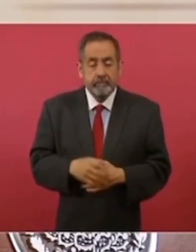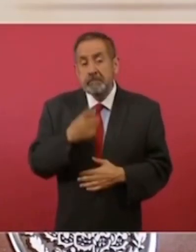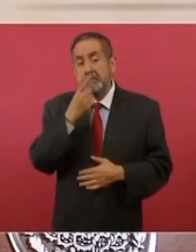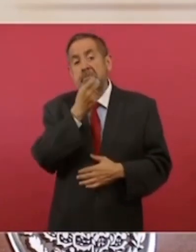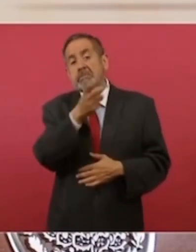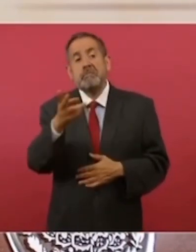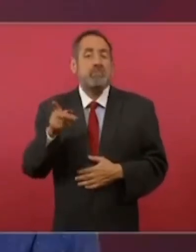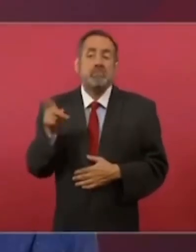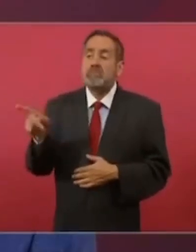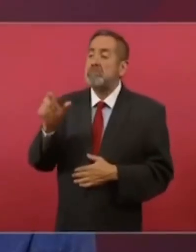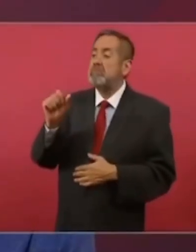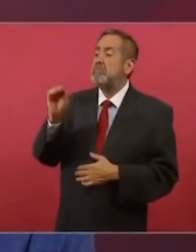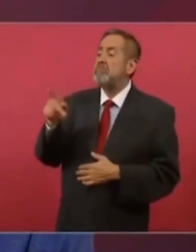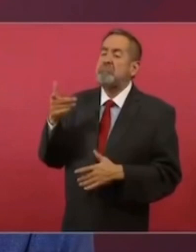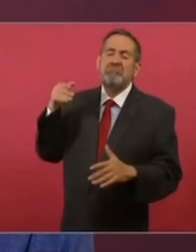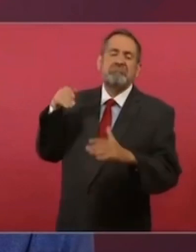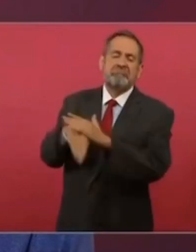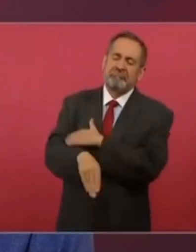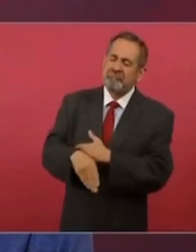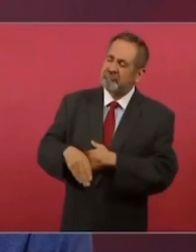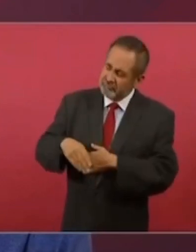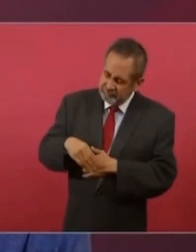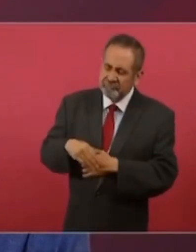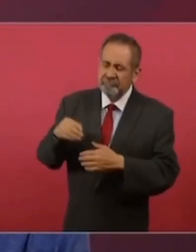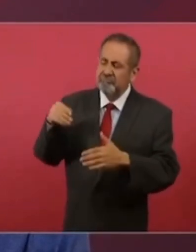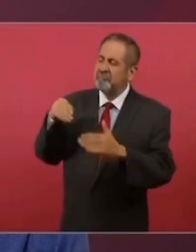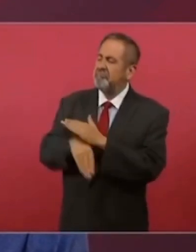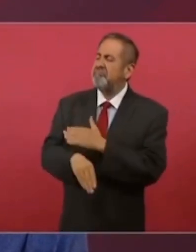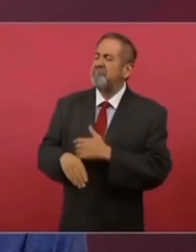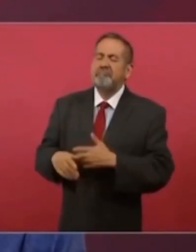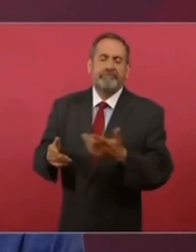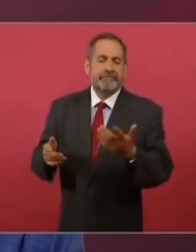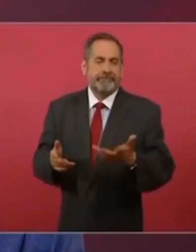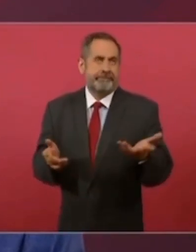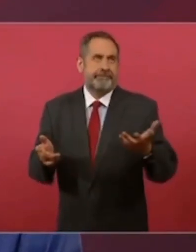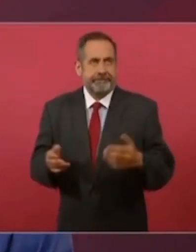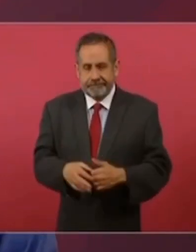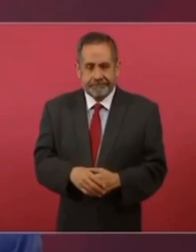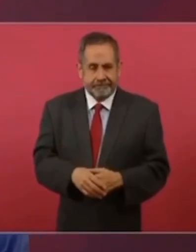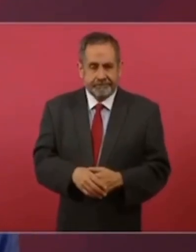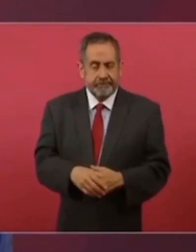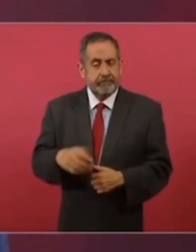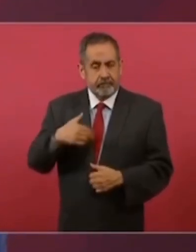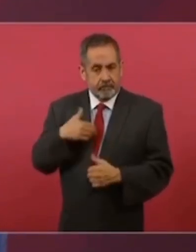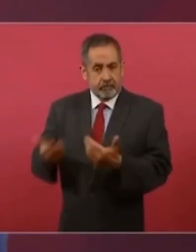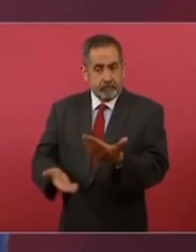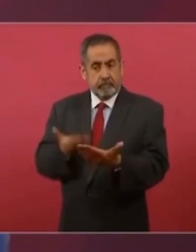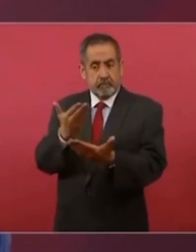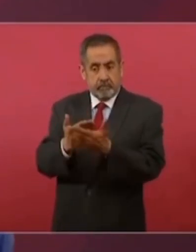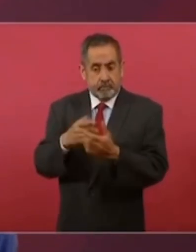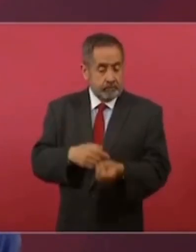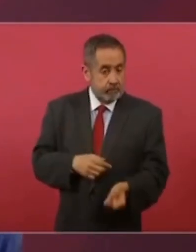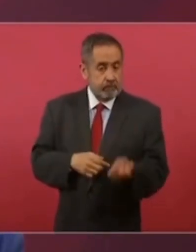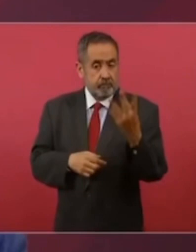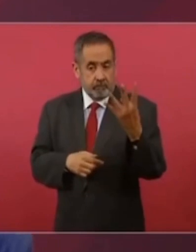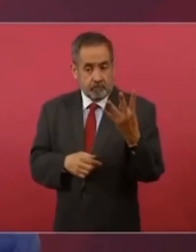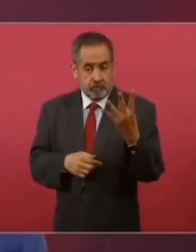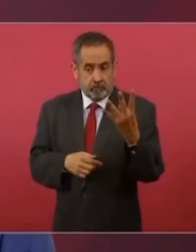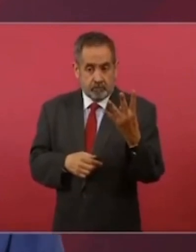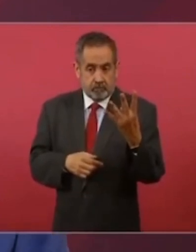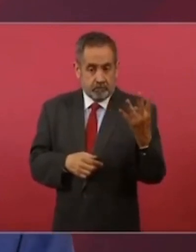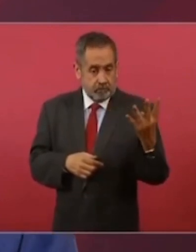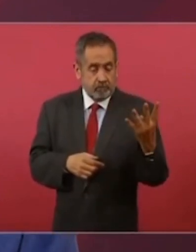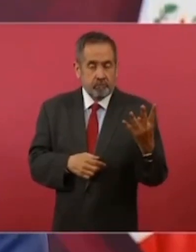propuse cuatro y dos,